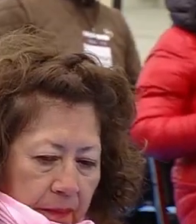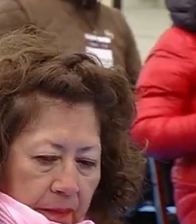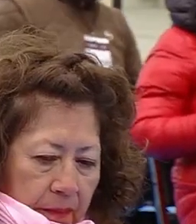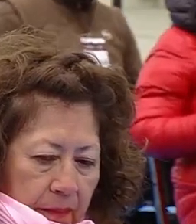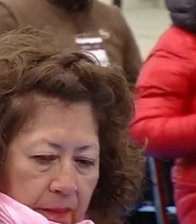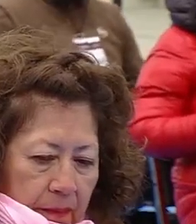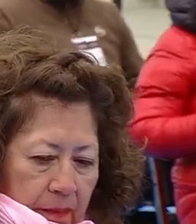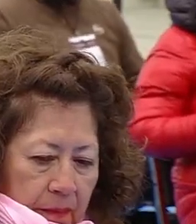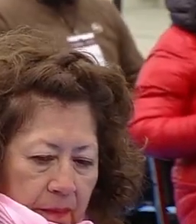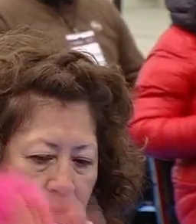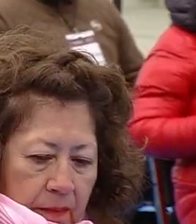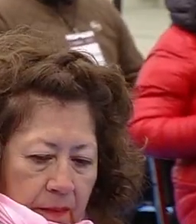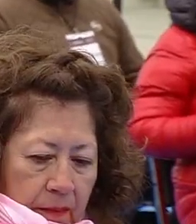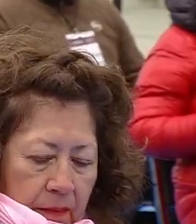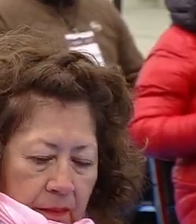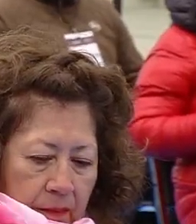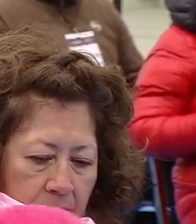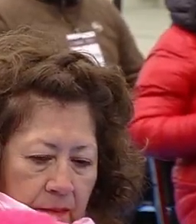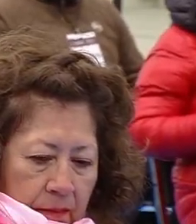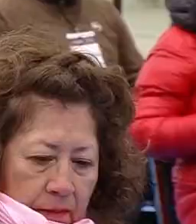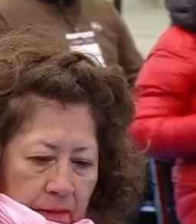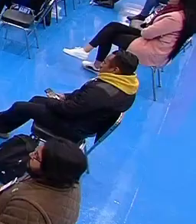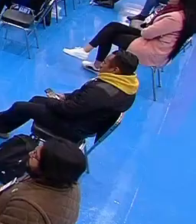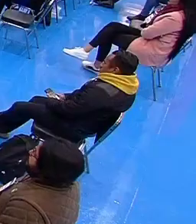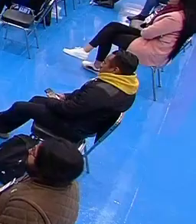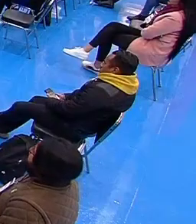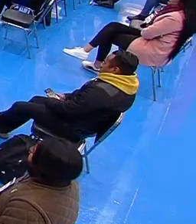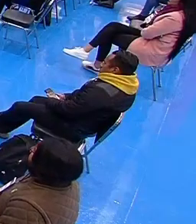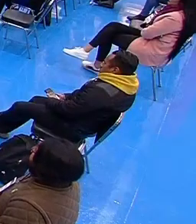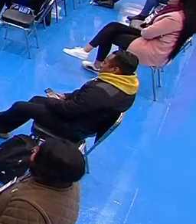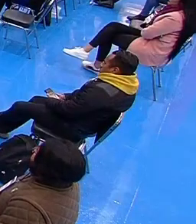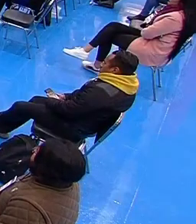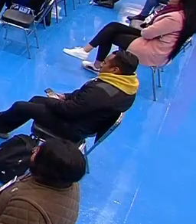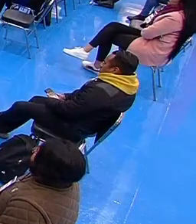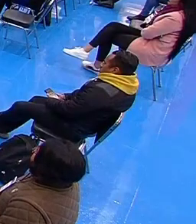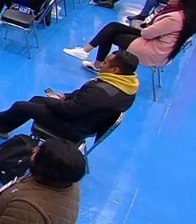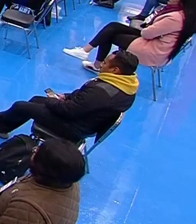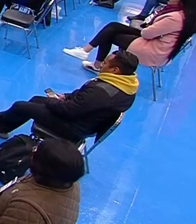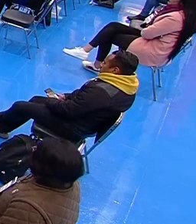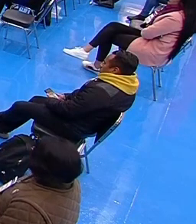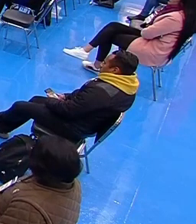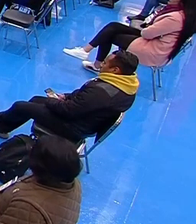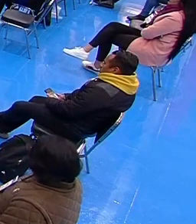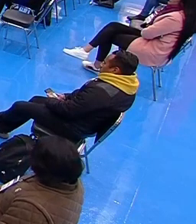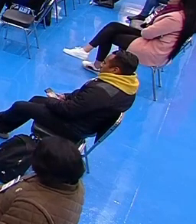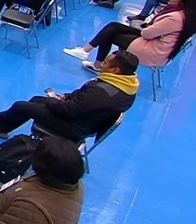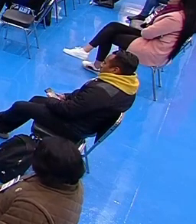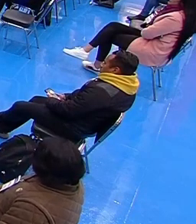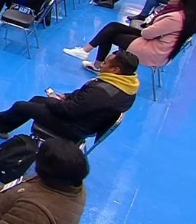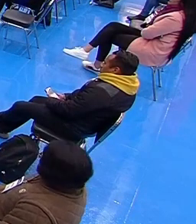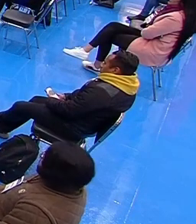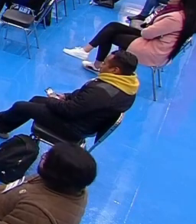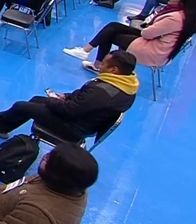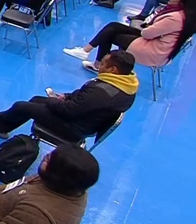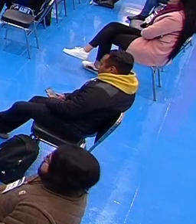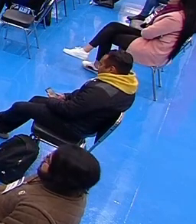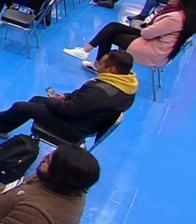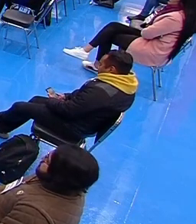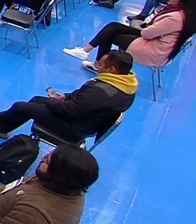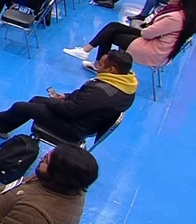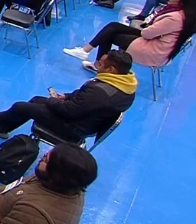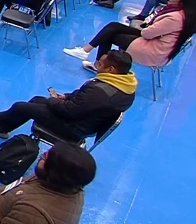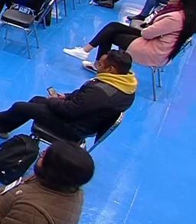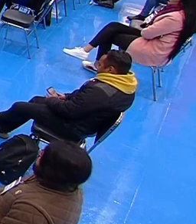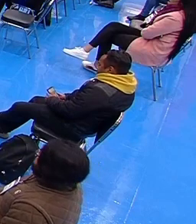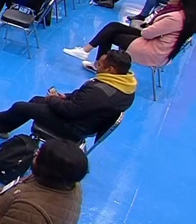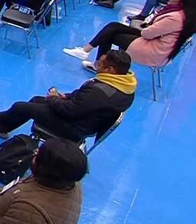las imágenes de carriolas tiradas vapuleadas en el camino porque en esa en esa embestida